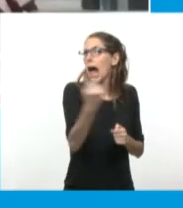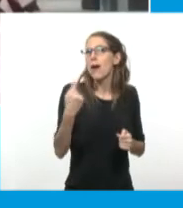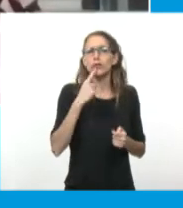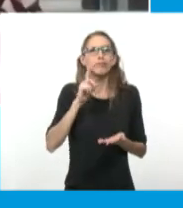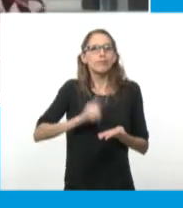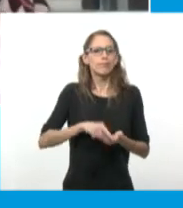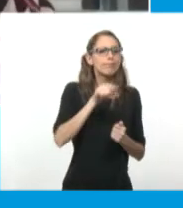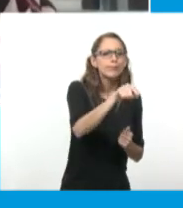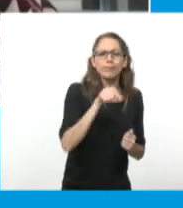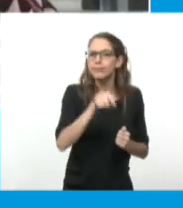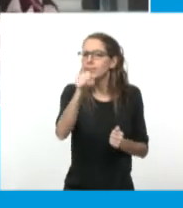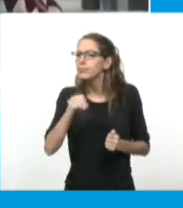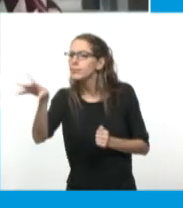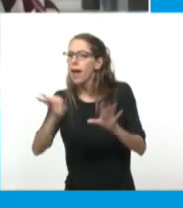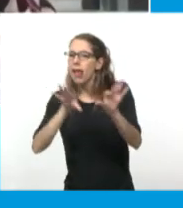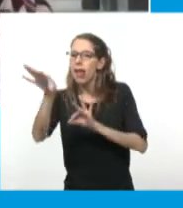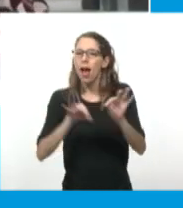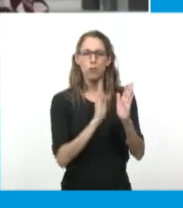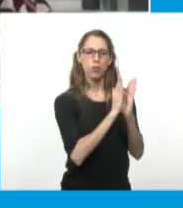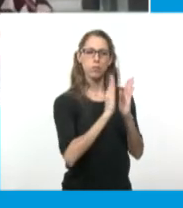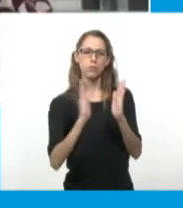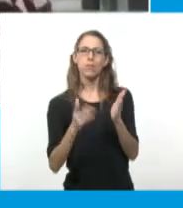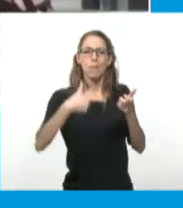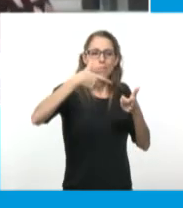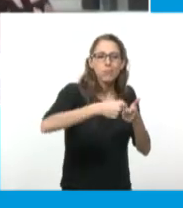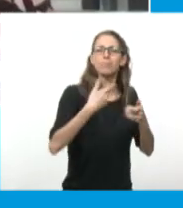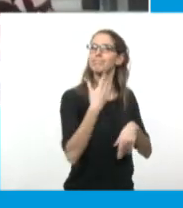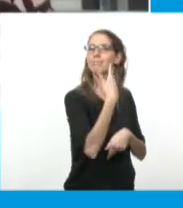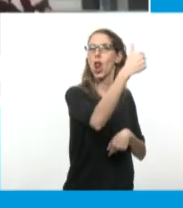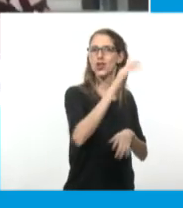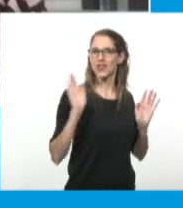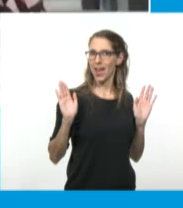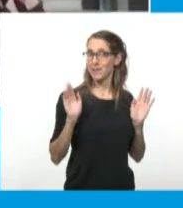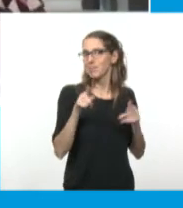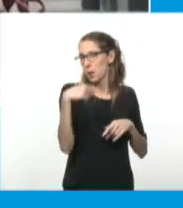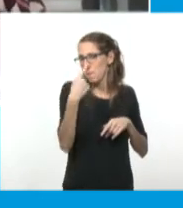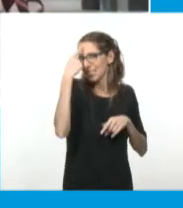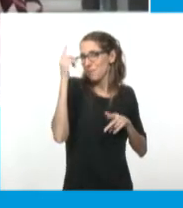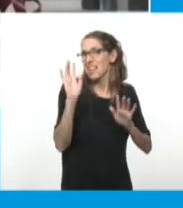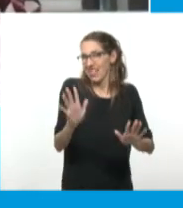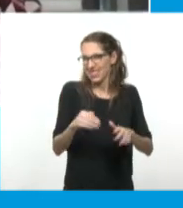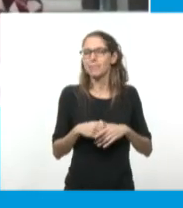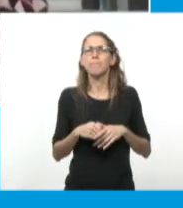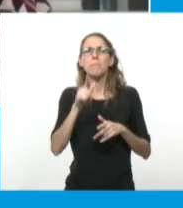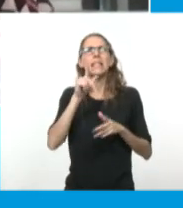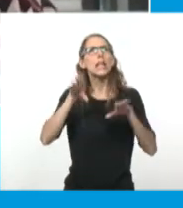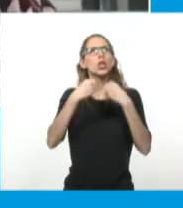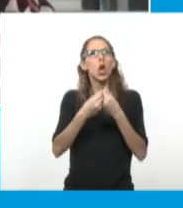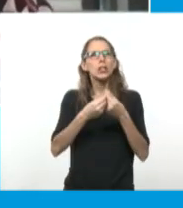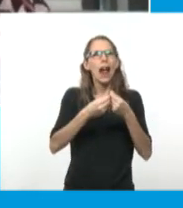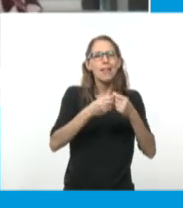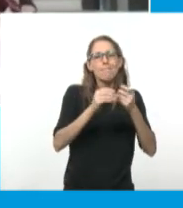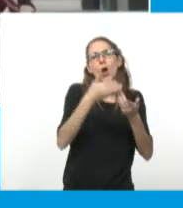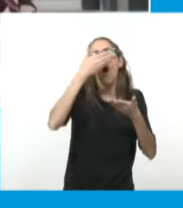150 trabajos, entonces preferimos que fuera así, o sea, había muchos pliegos, creo que eran 37 pliegos diferentes, y